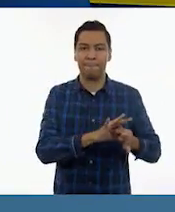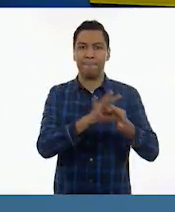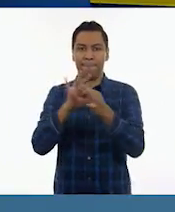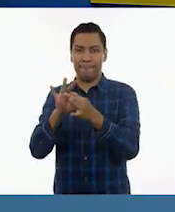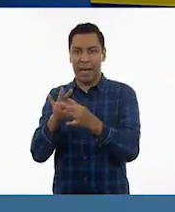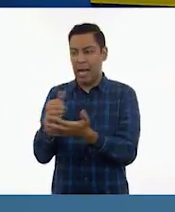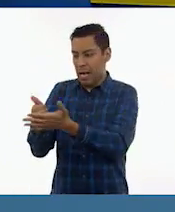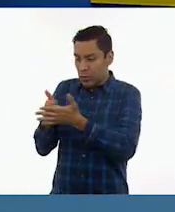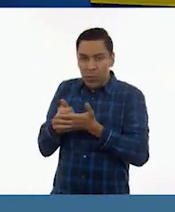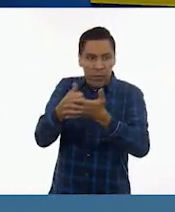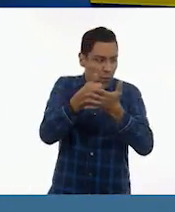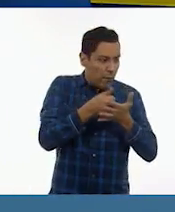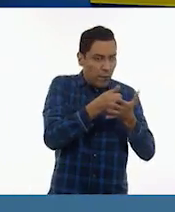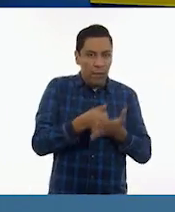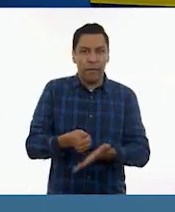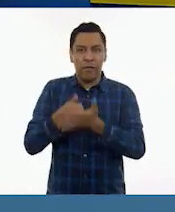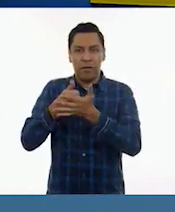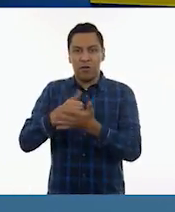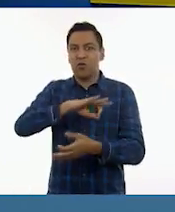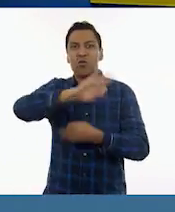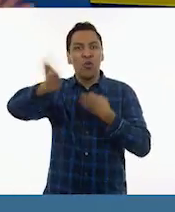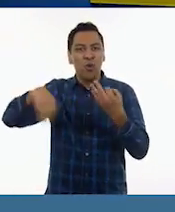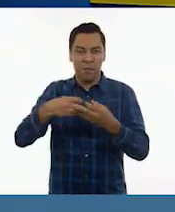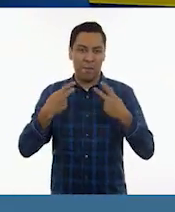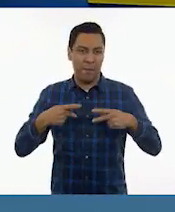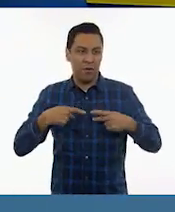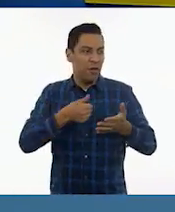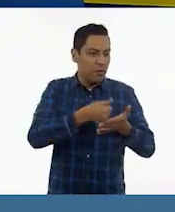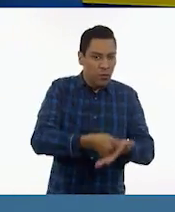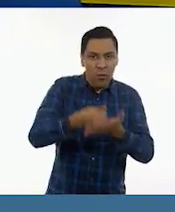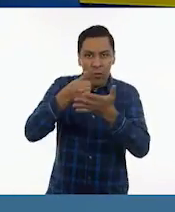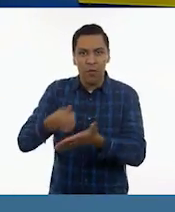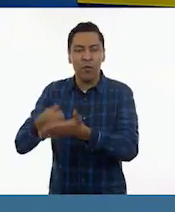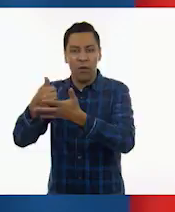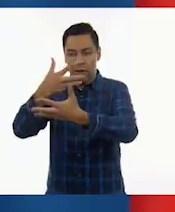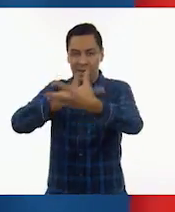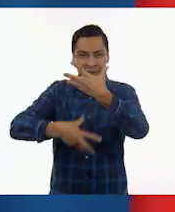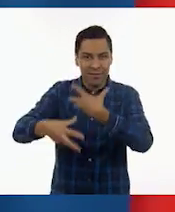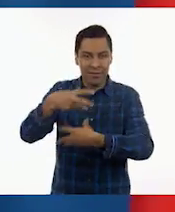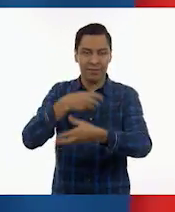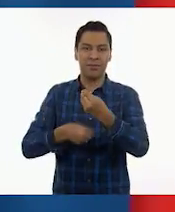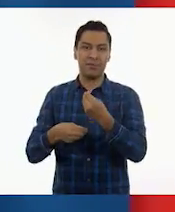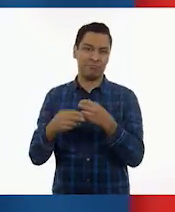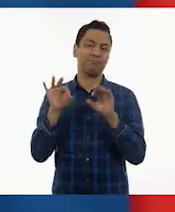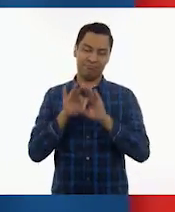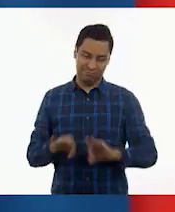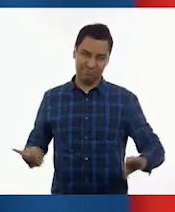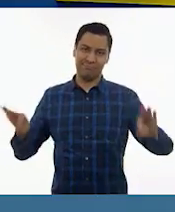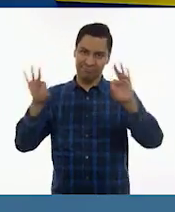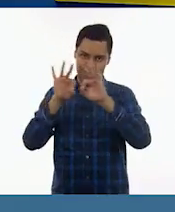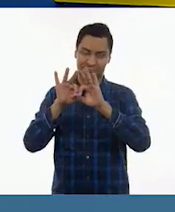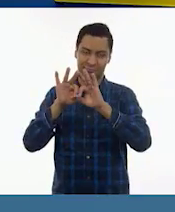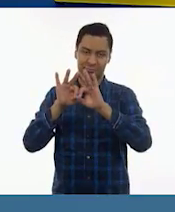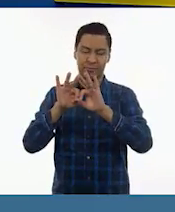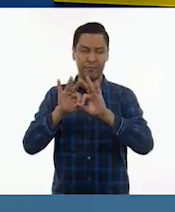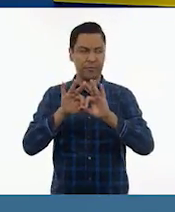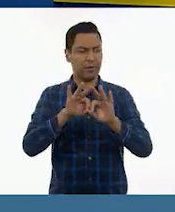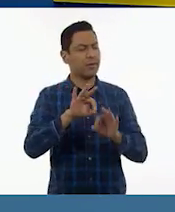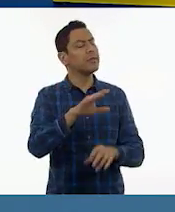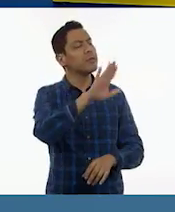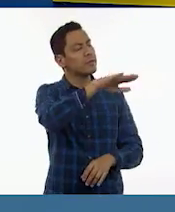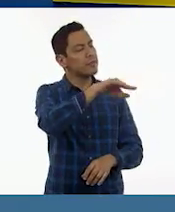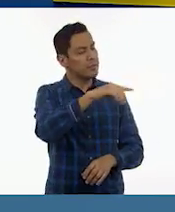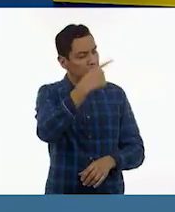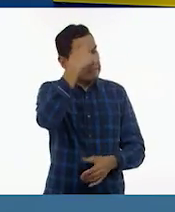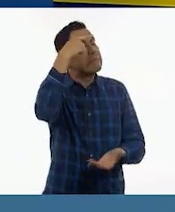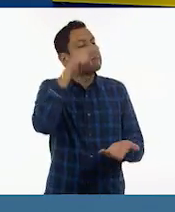colaborativo es que somos la humanidad como la conocemos, ¿verdad? sí. Entonces, pues, ¿qué crees? Ay, ¿qué? Pues